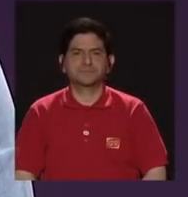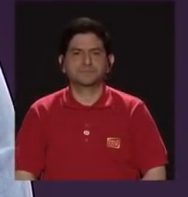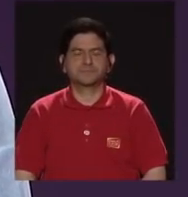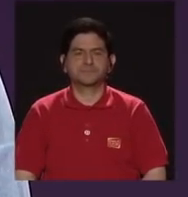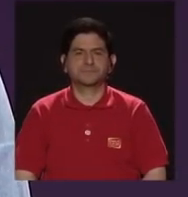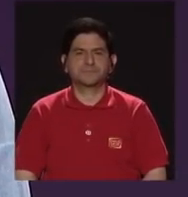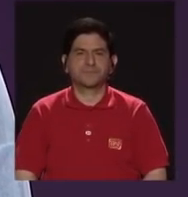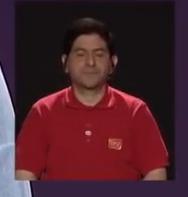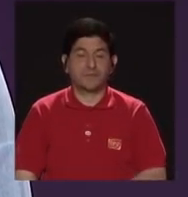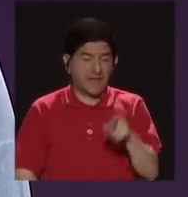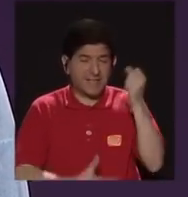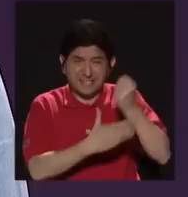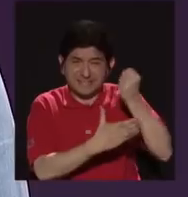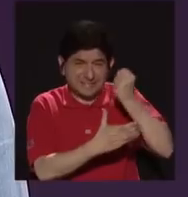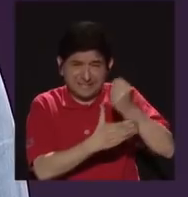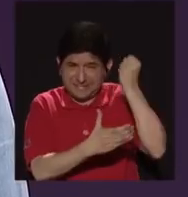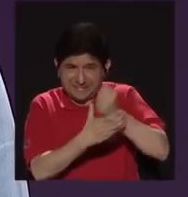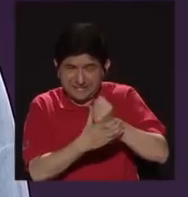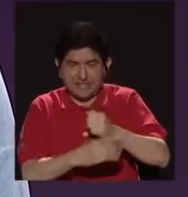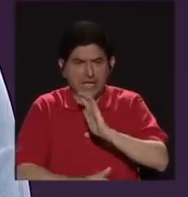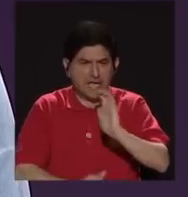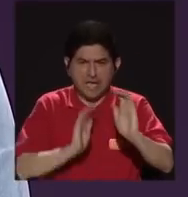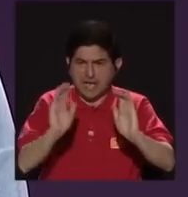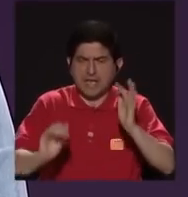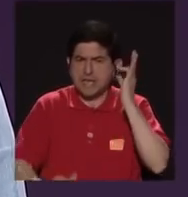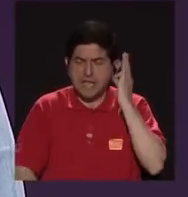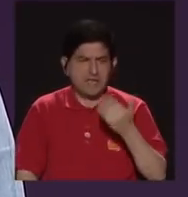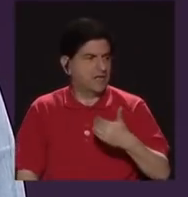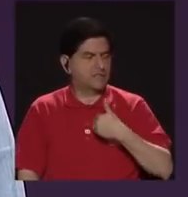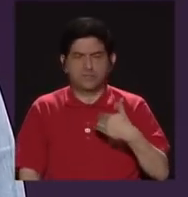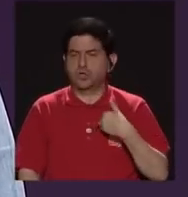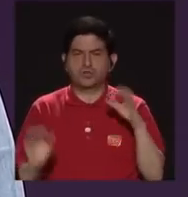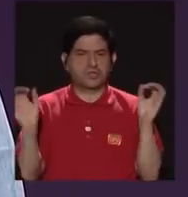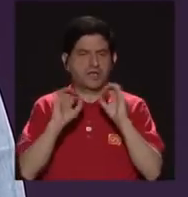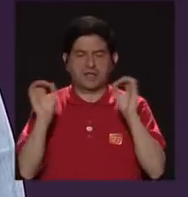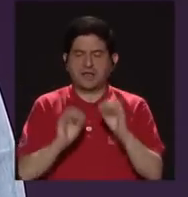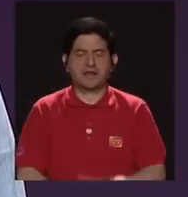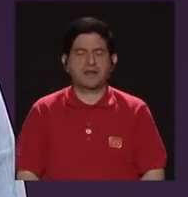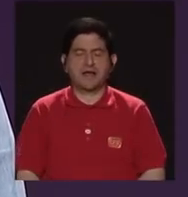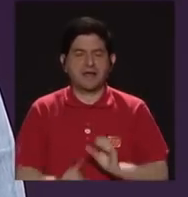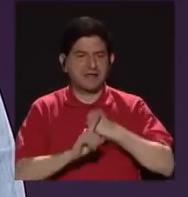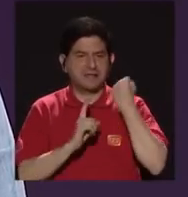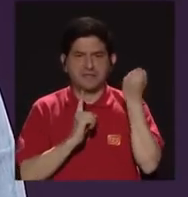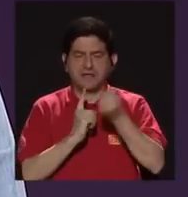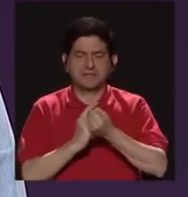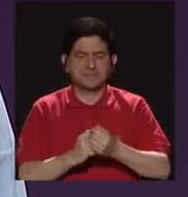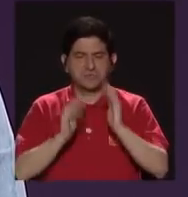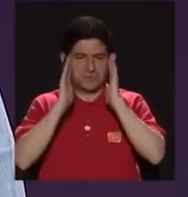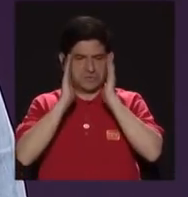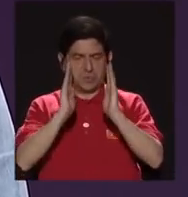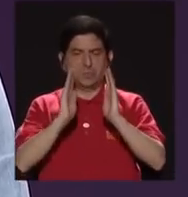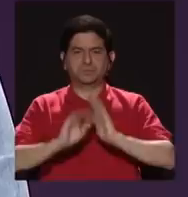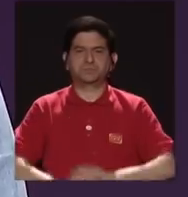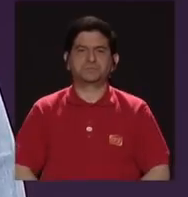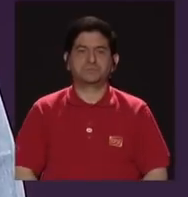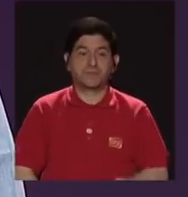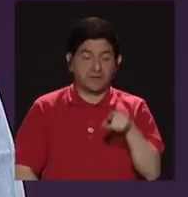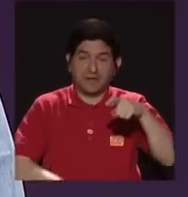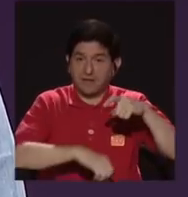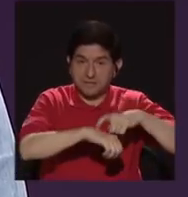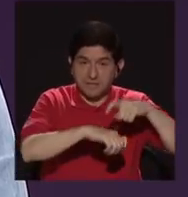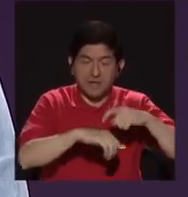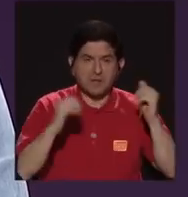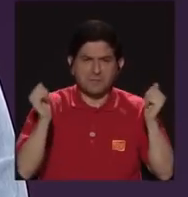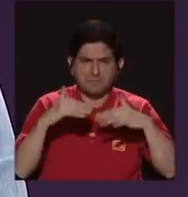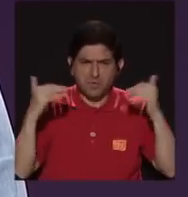Fueron masacres en donde los niños y las niñas no tuvieron ninguna prerrogativa ni ninguna consideración y de ese periodo